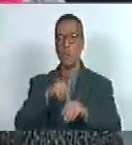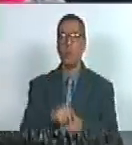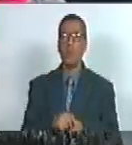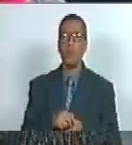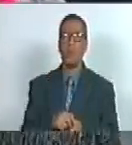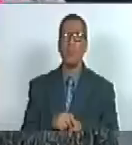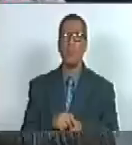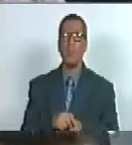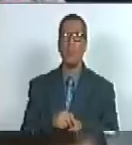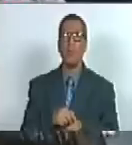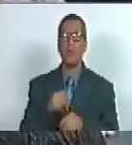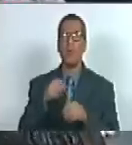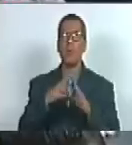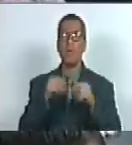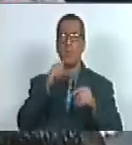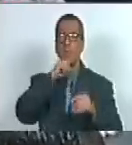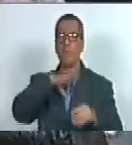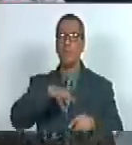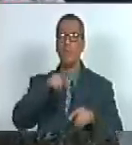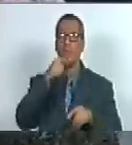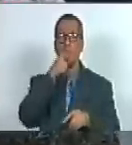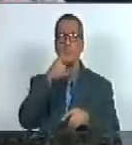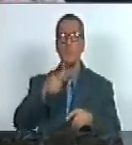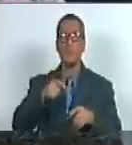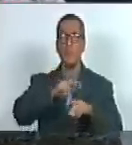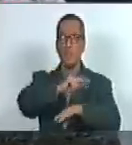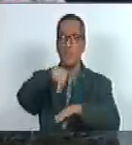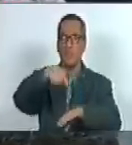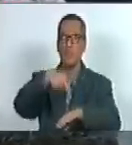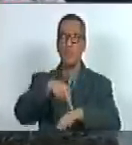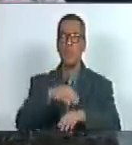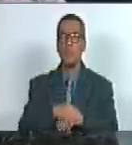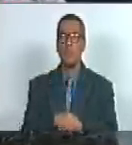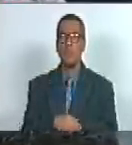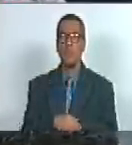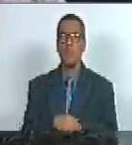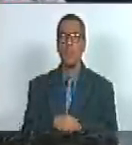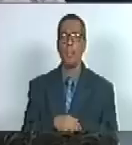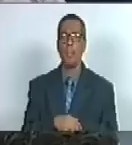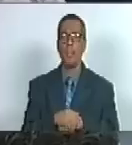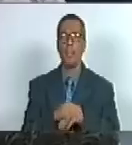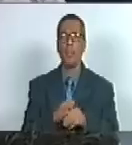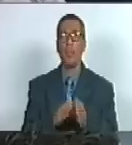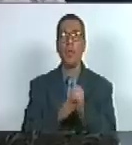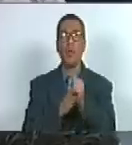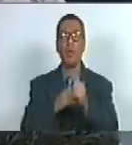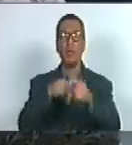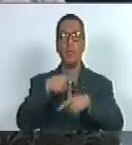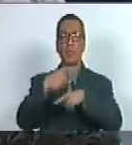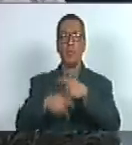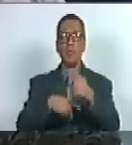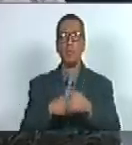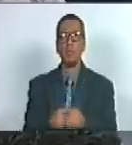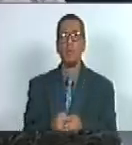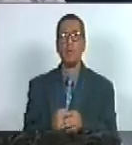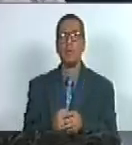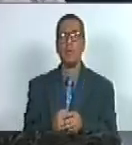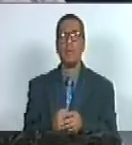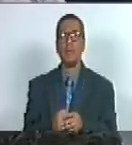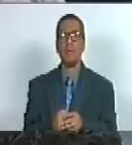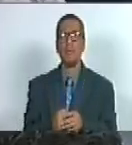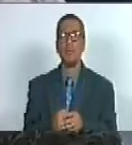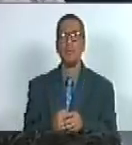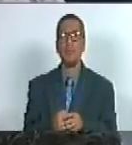que en la historiografía nacional orientada por el mantuanaje para legitimarse